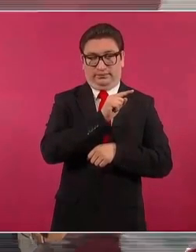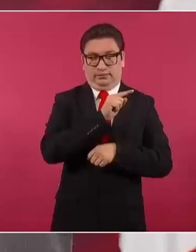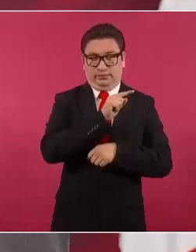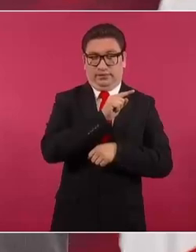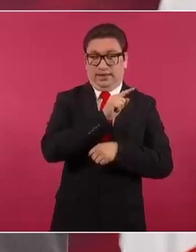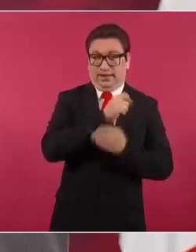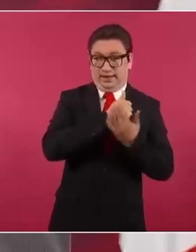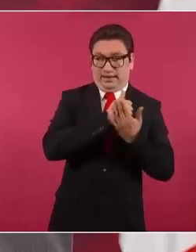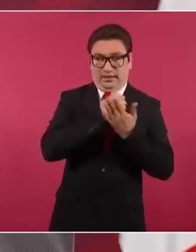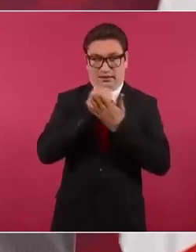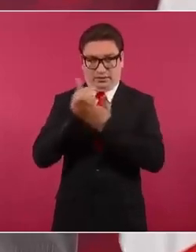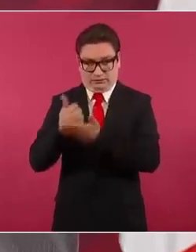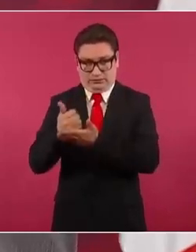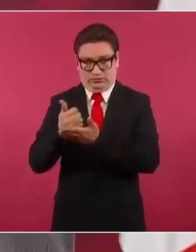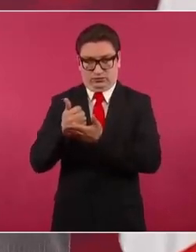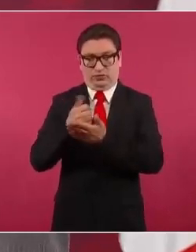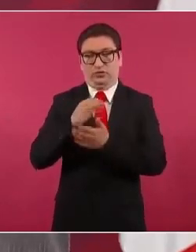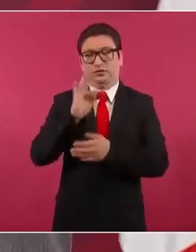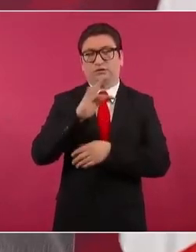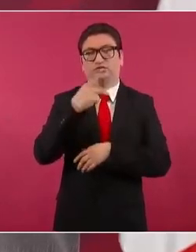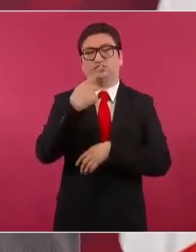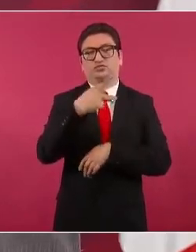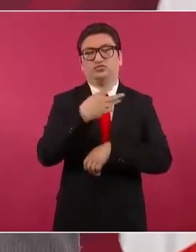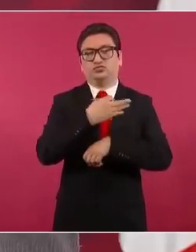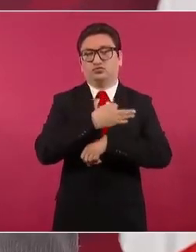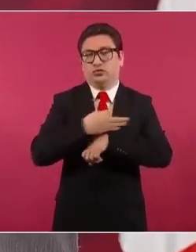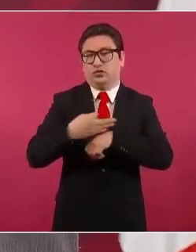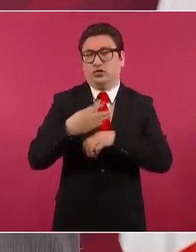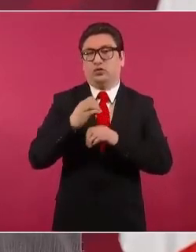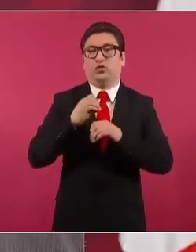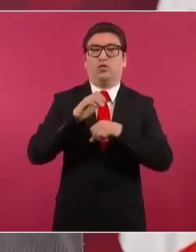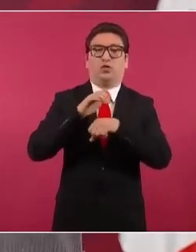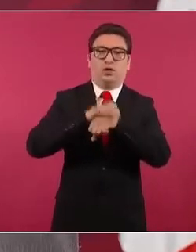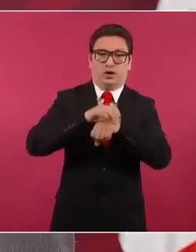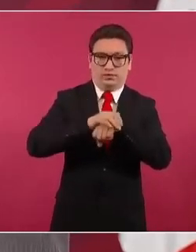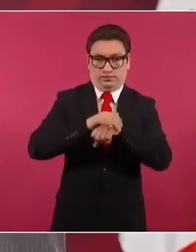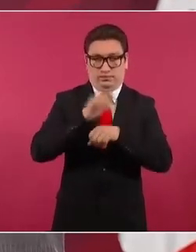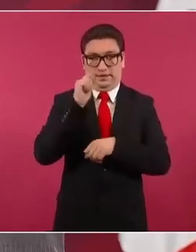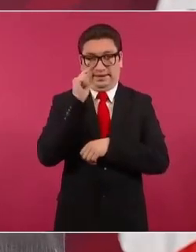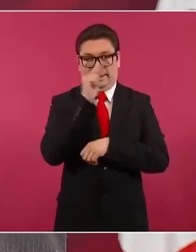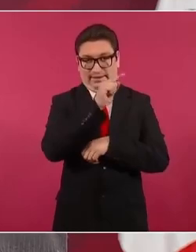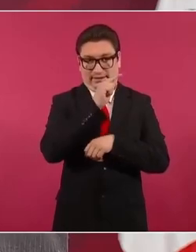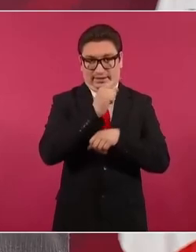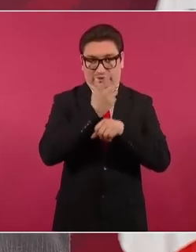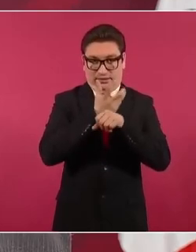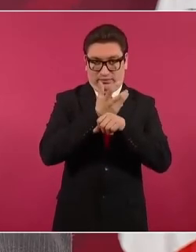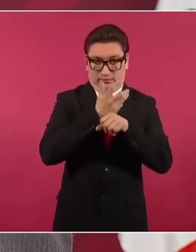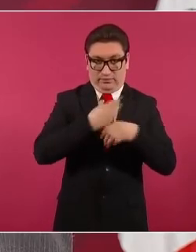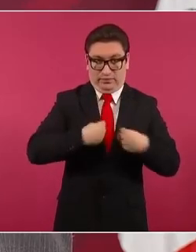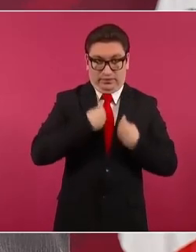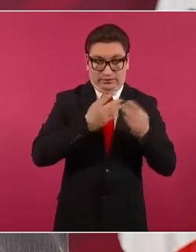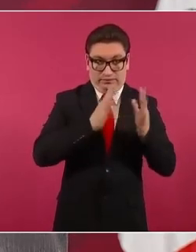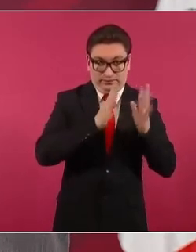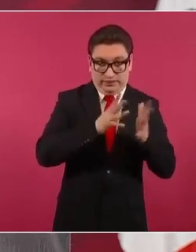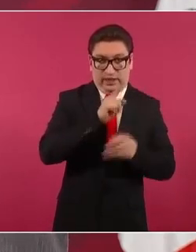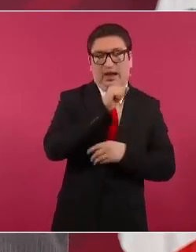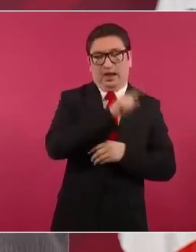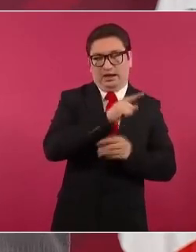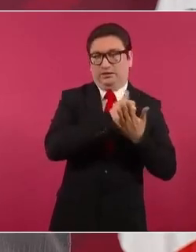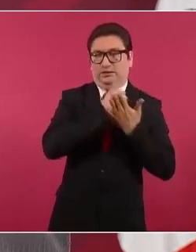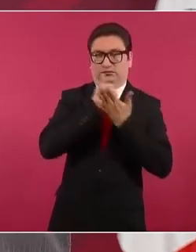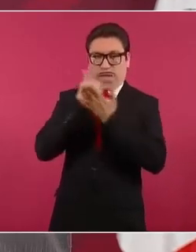les ayude un familiar, un amigo, y hay